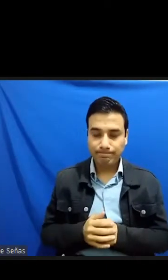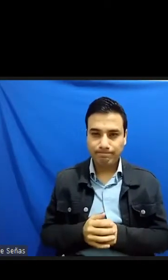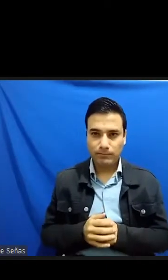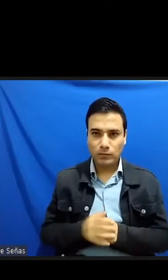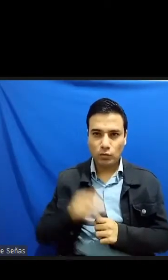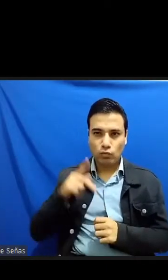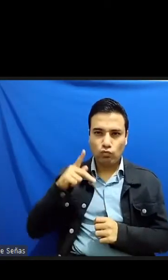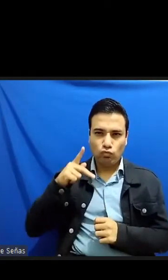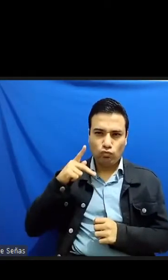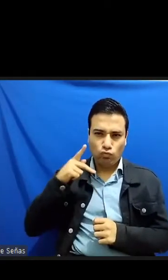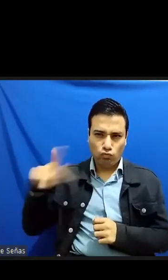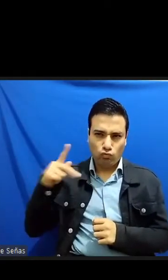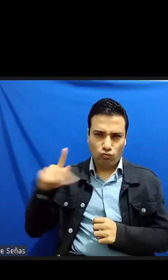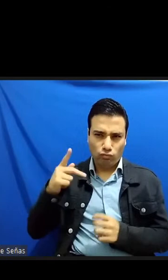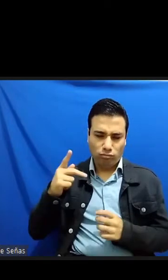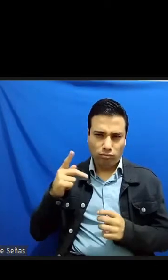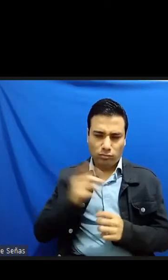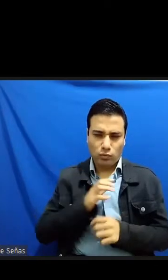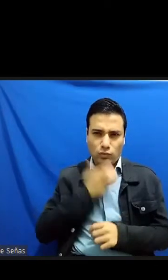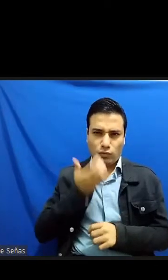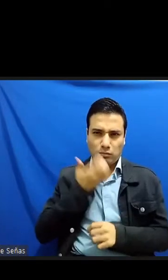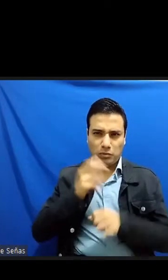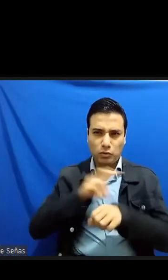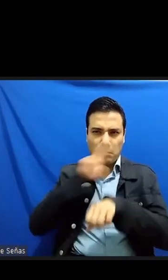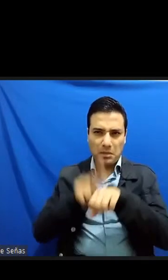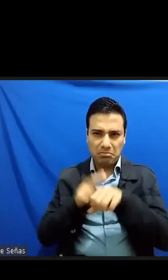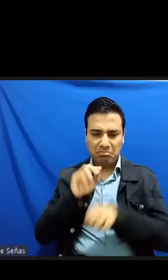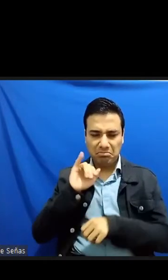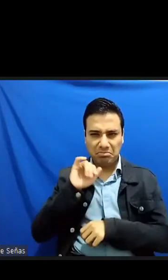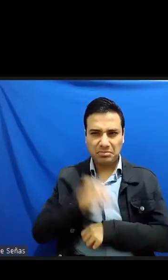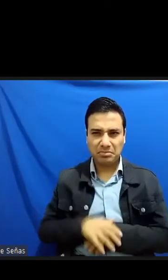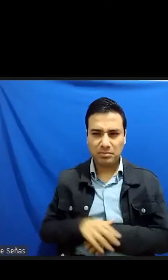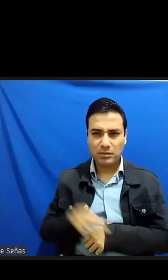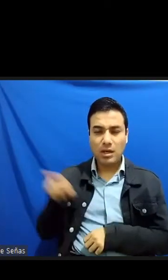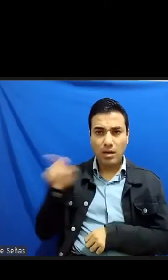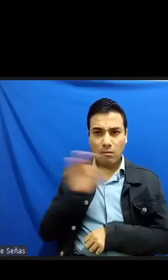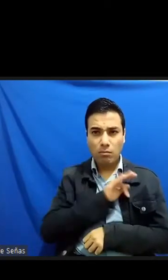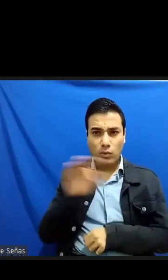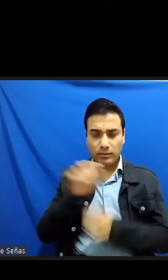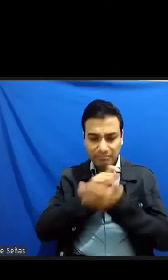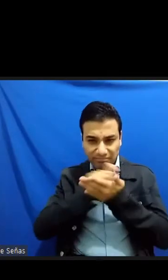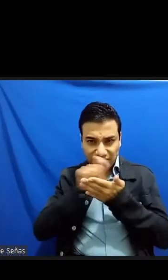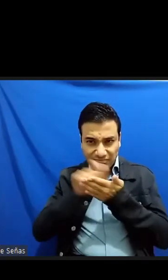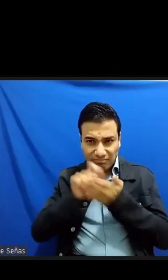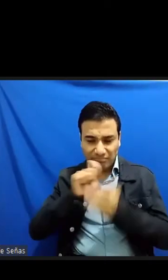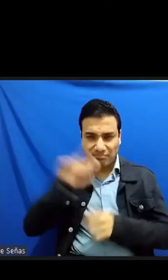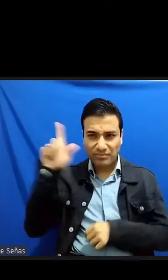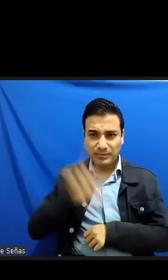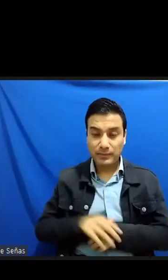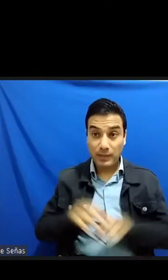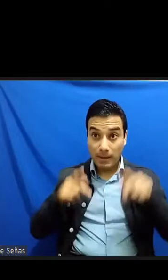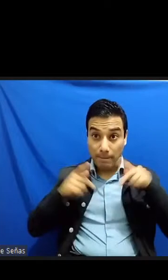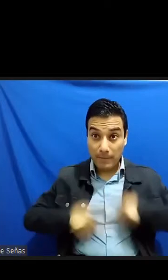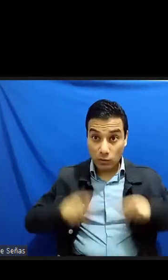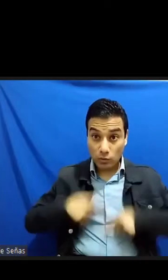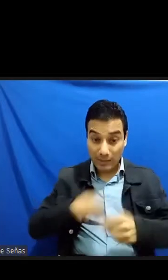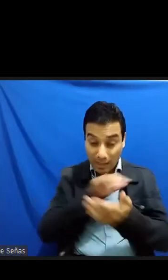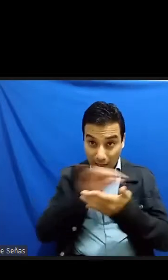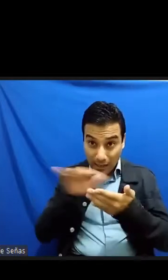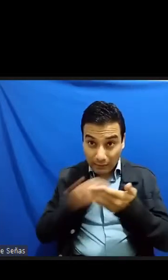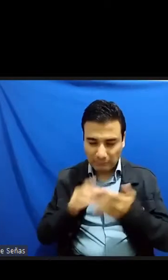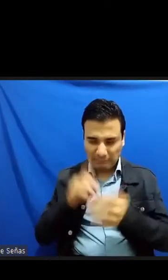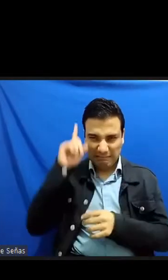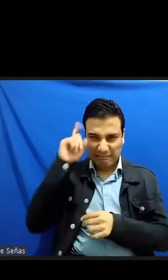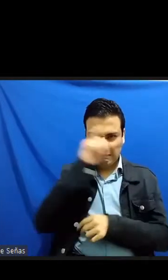normalidad volverse autor de textos imposibles de ser leídos de manera habitual un